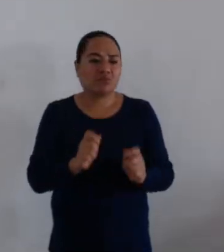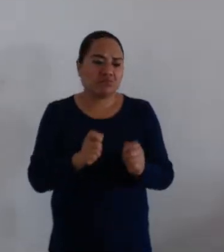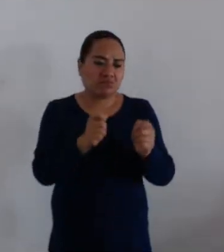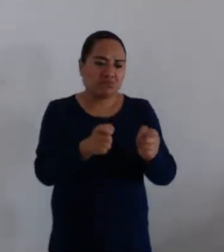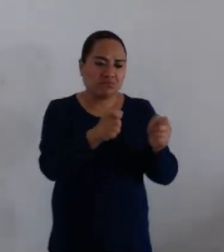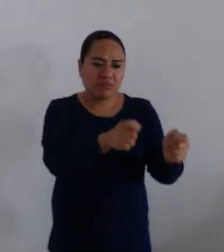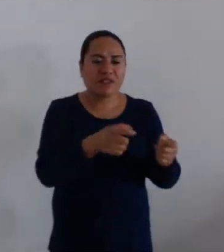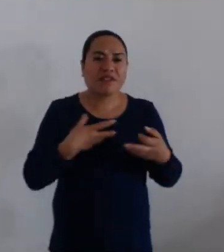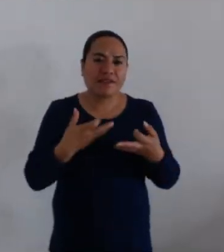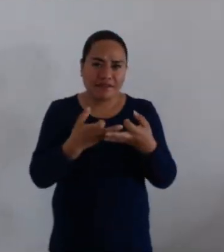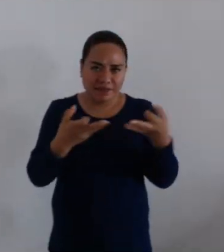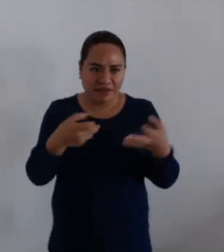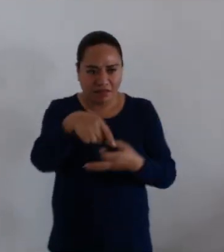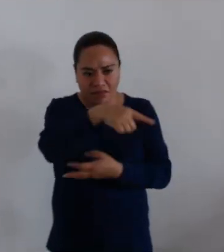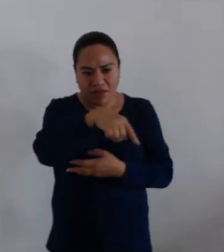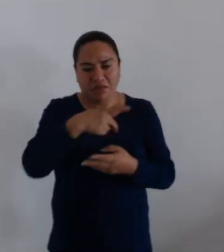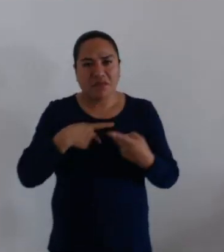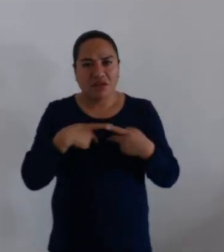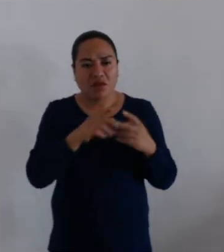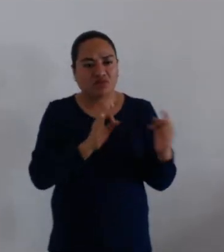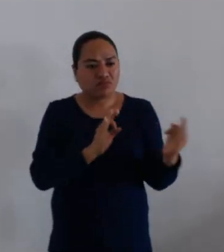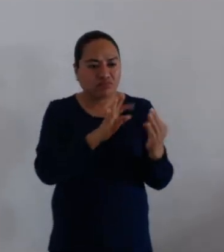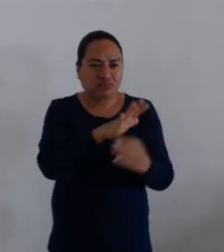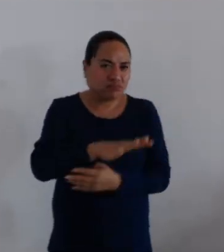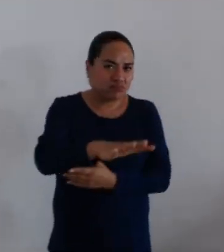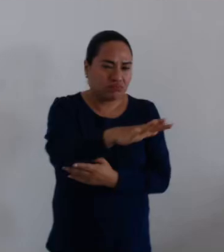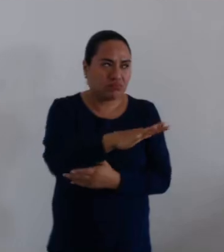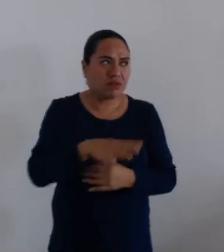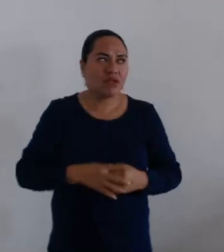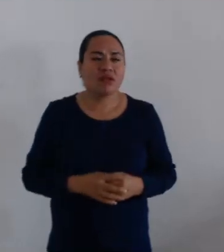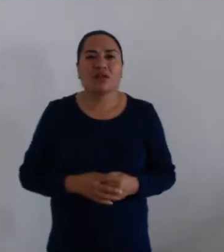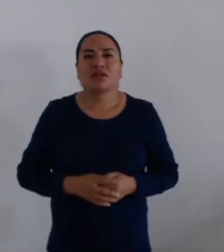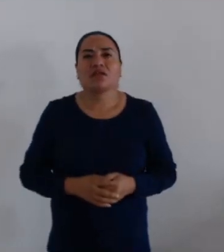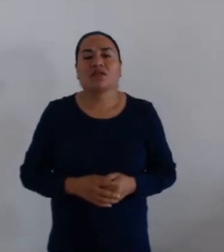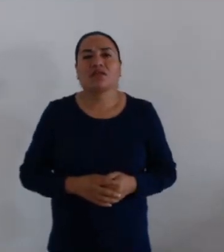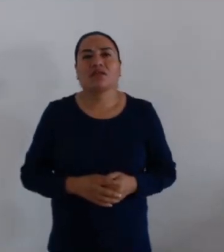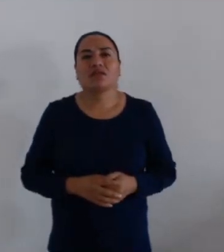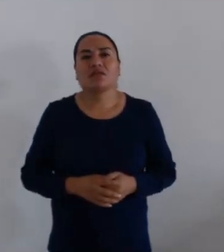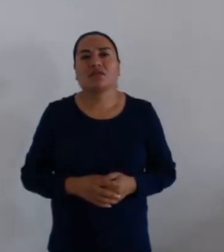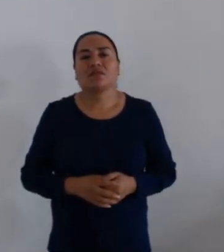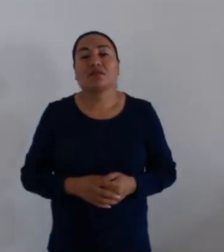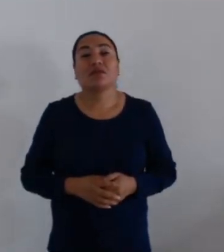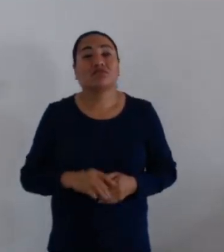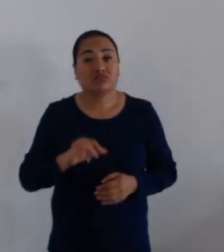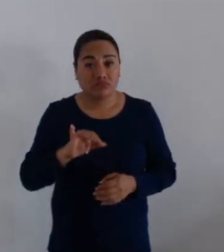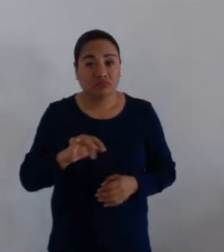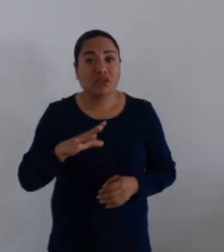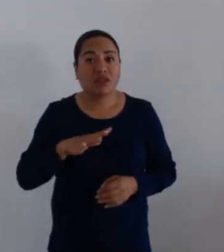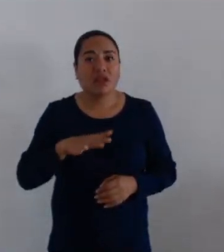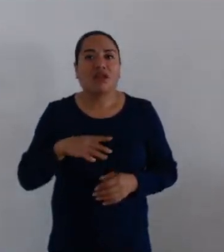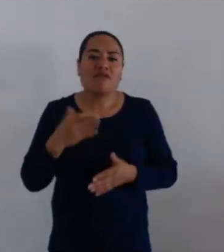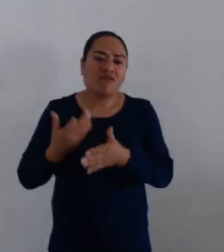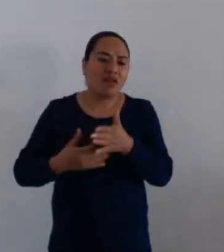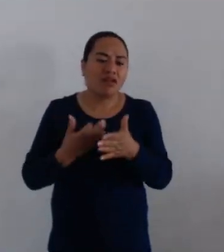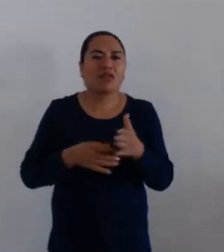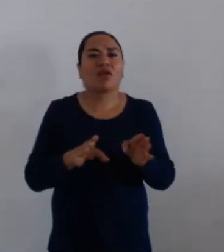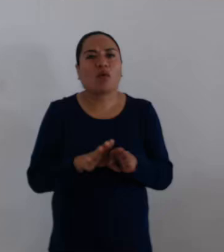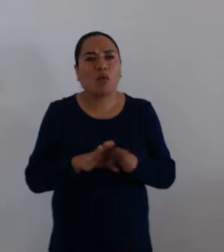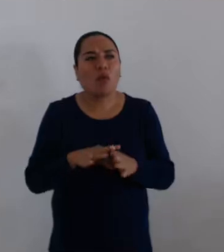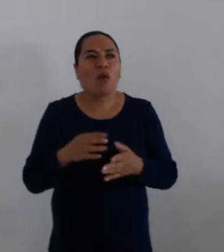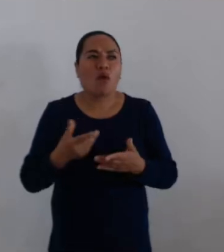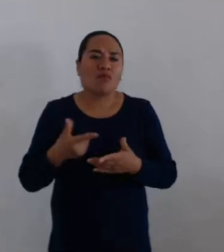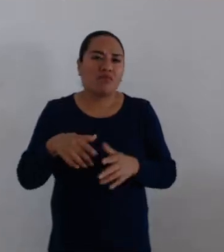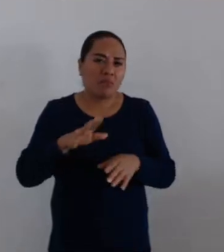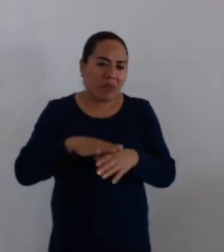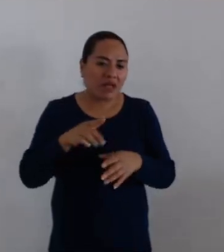las tierras en pago y que de alguna manera se puedan prestar ciertos servicios, respetando obviamente